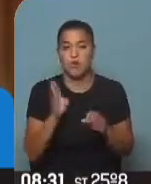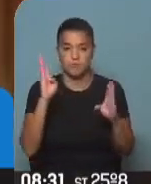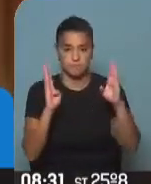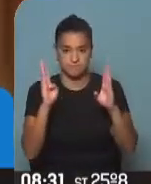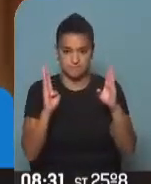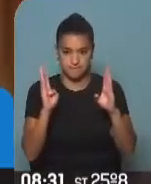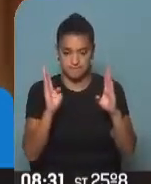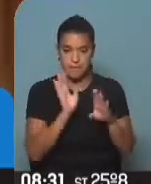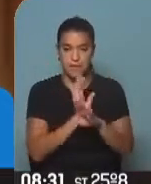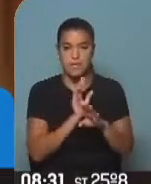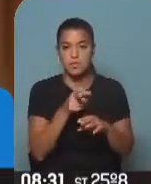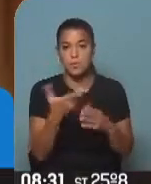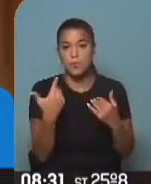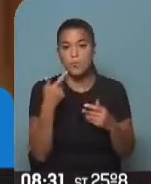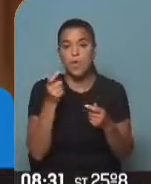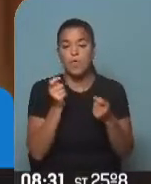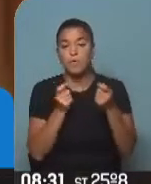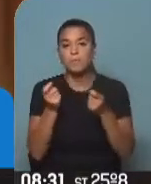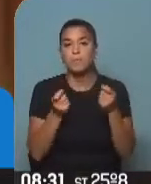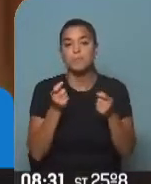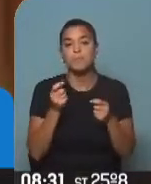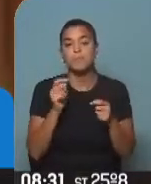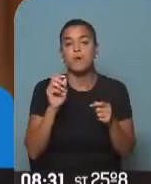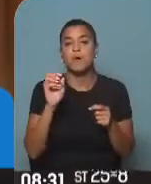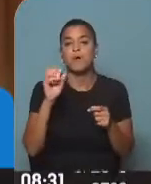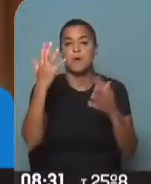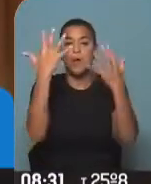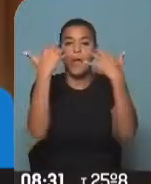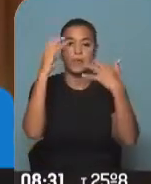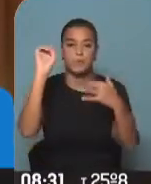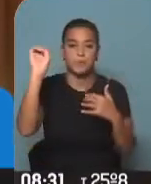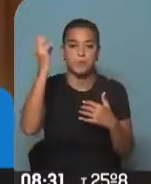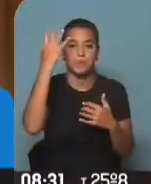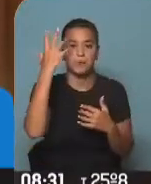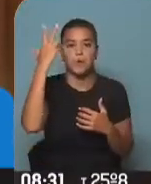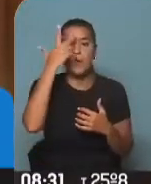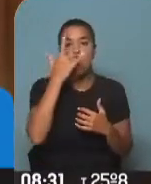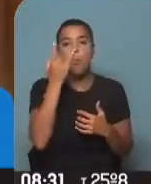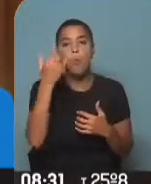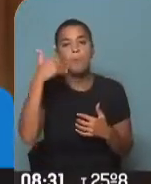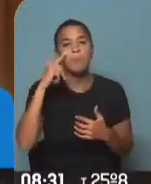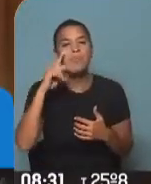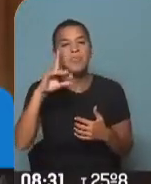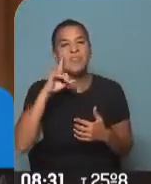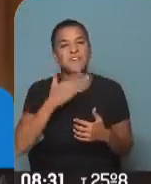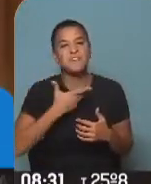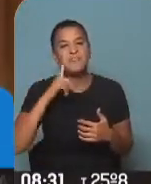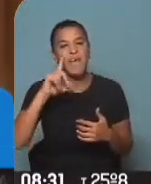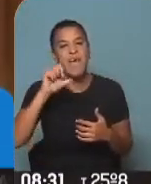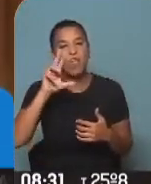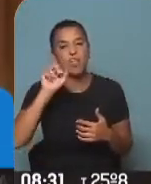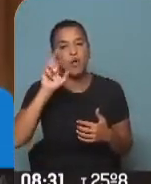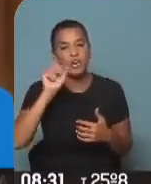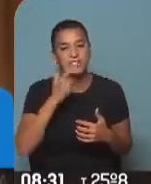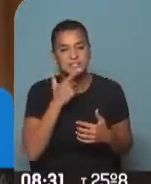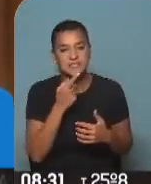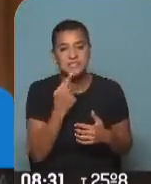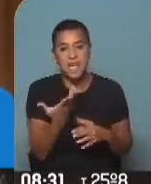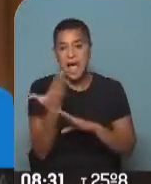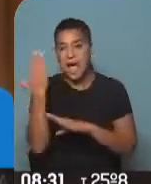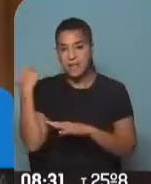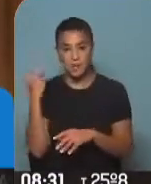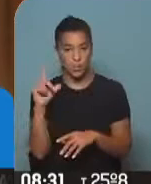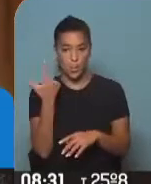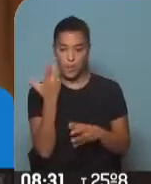y eso se puede regular con los modernos aires, los humedificadores, porque el gran problema era antiguamente que no tenían